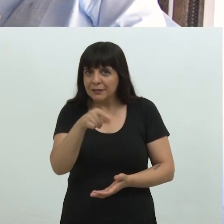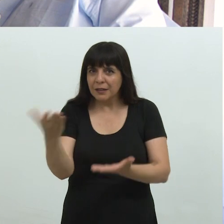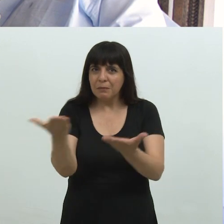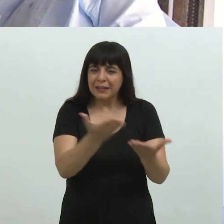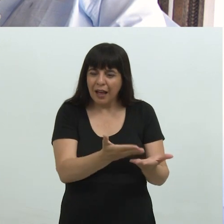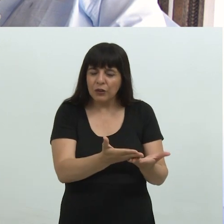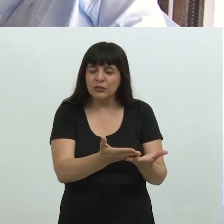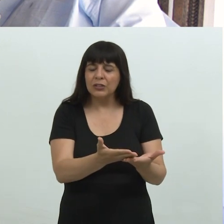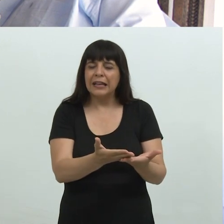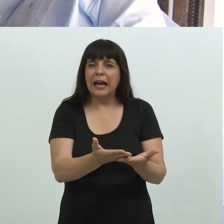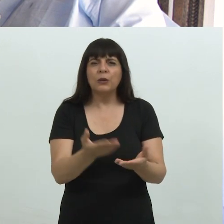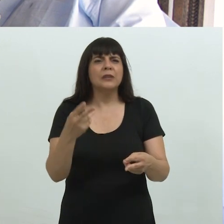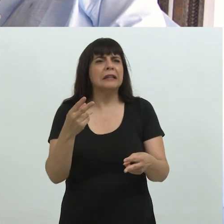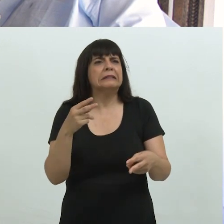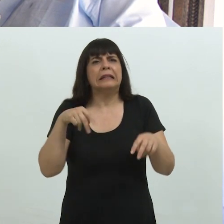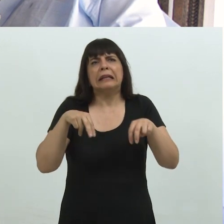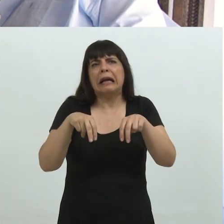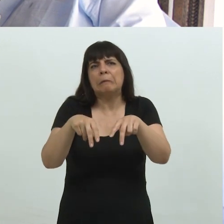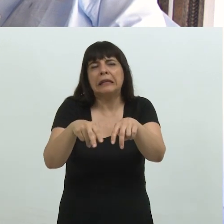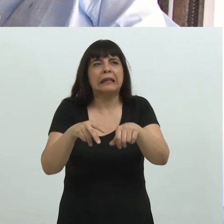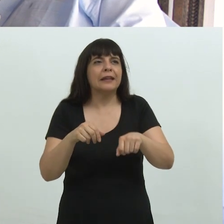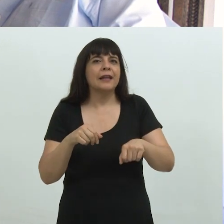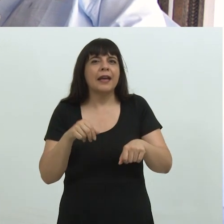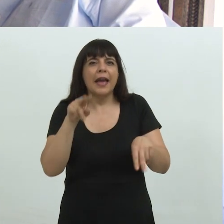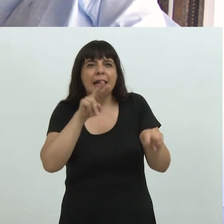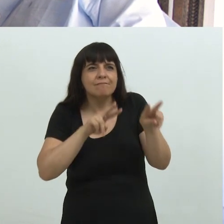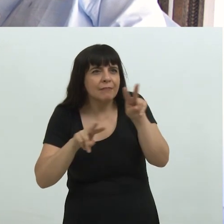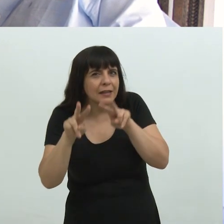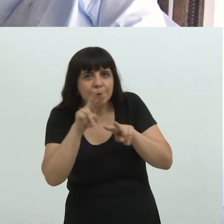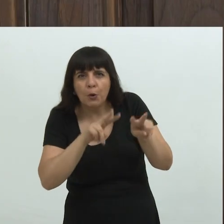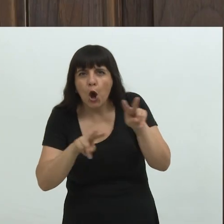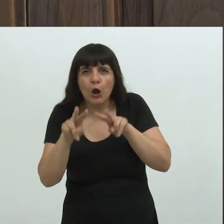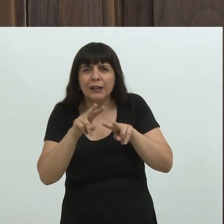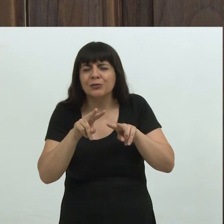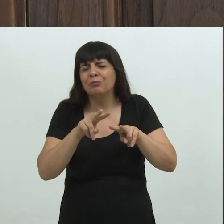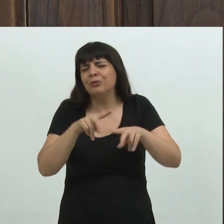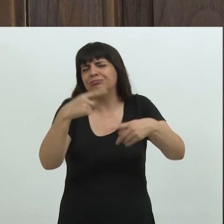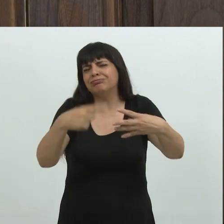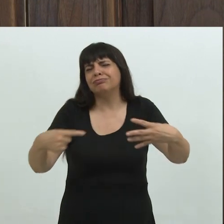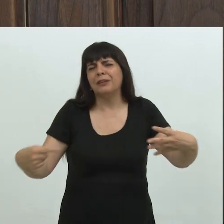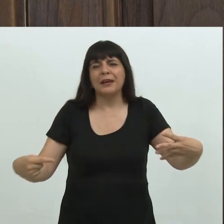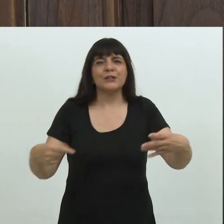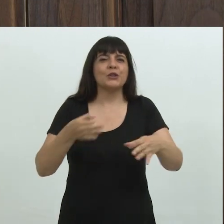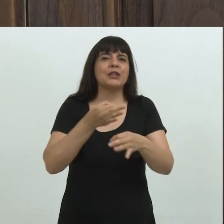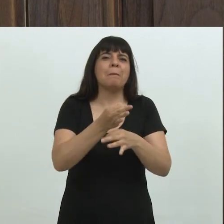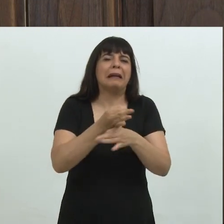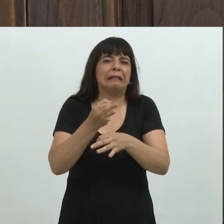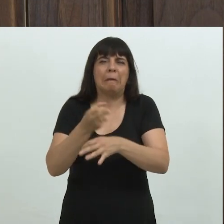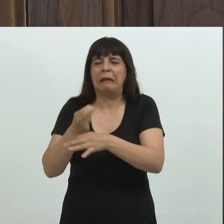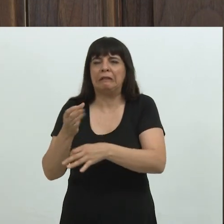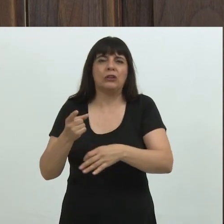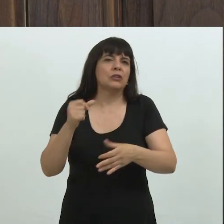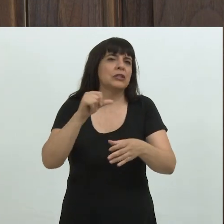transiten y exploren todas las dimensiones y los espacios de la facultad. Son muy diversos los departamentos, las escuelas,